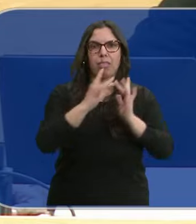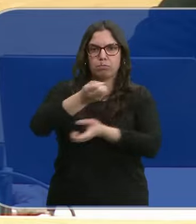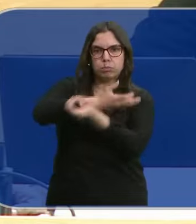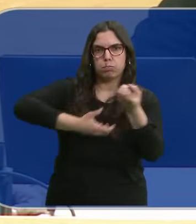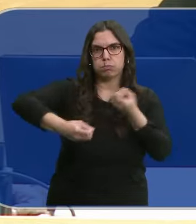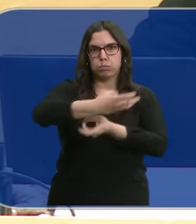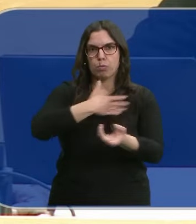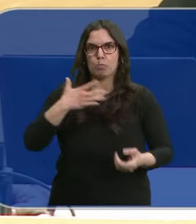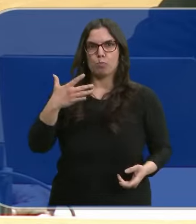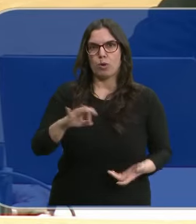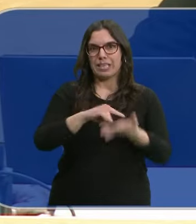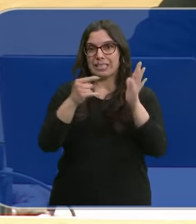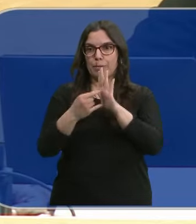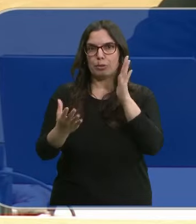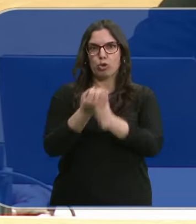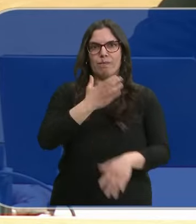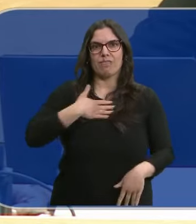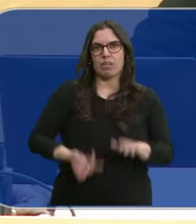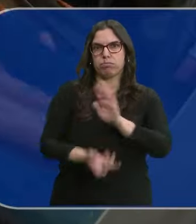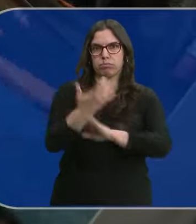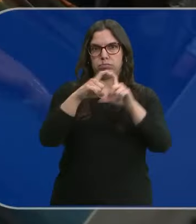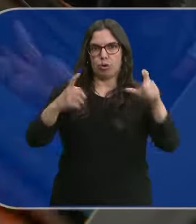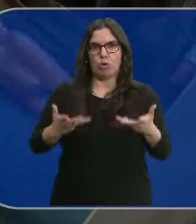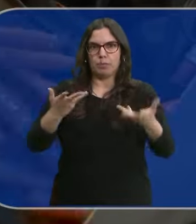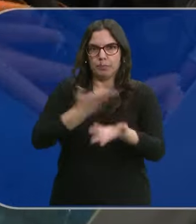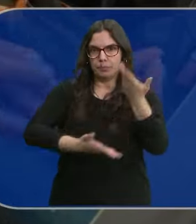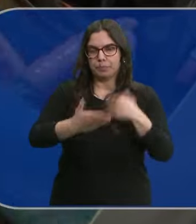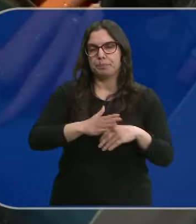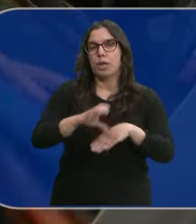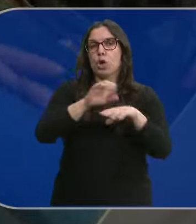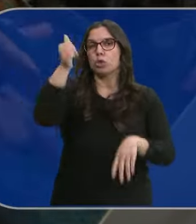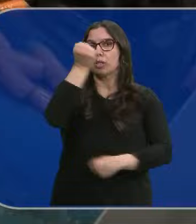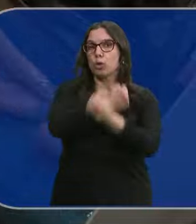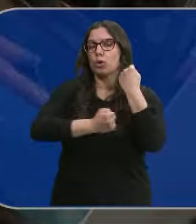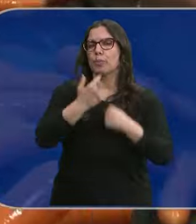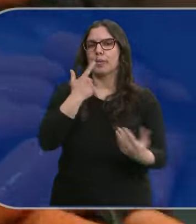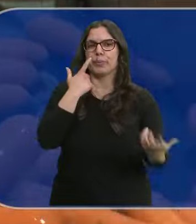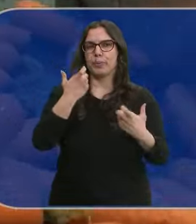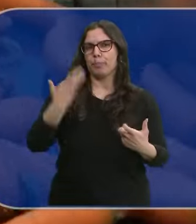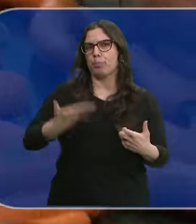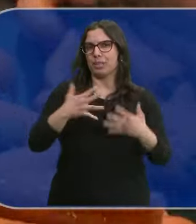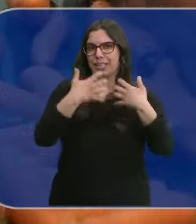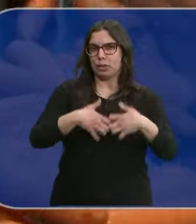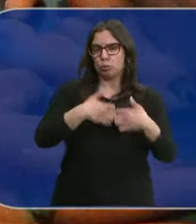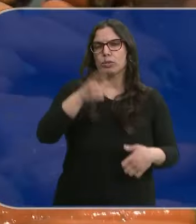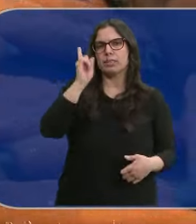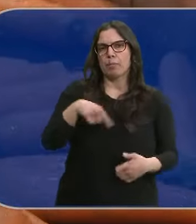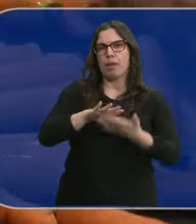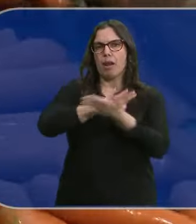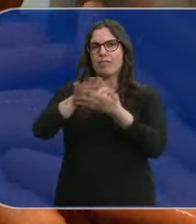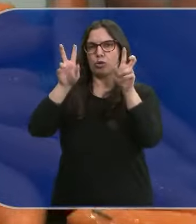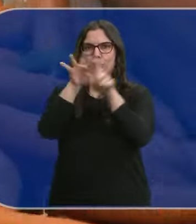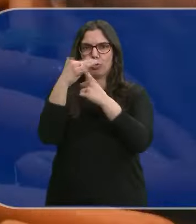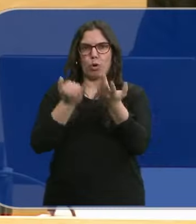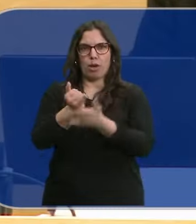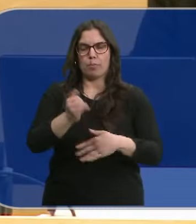todos los agentes del sistema emprendedor de la comunidad. El consejero de Economía destaca la importancia industrial y también ha tenido palabras para la